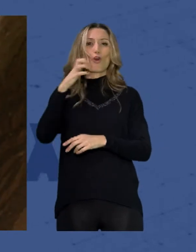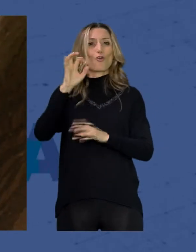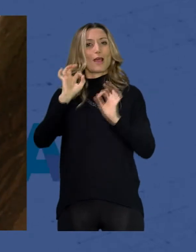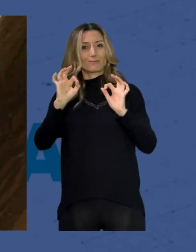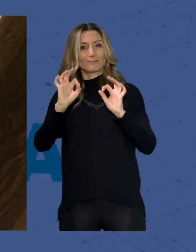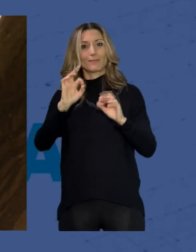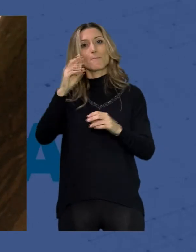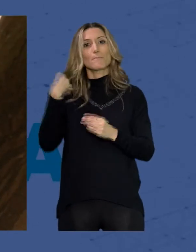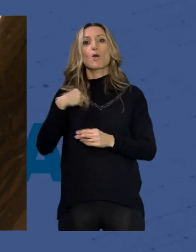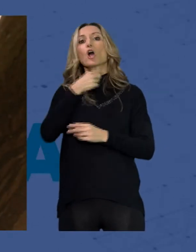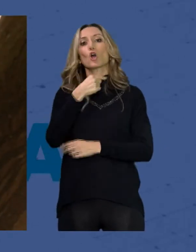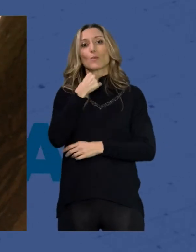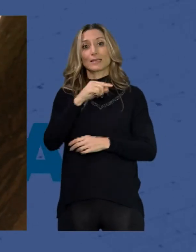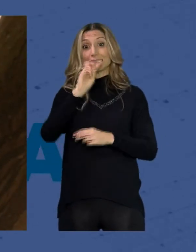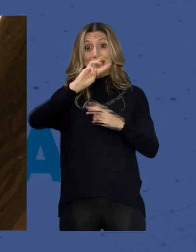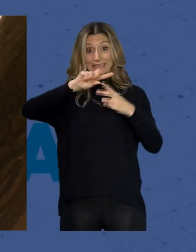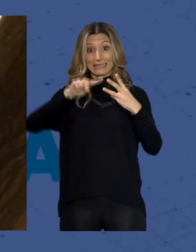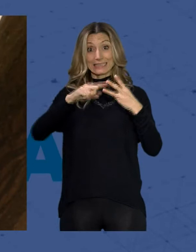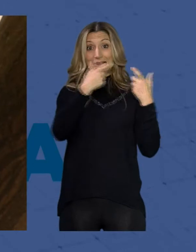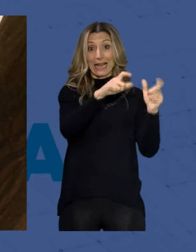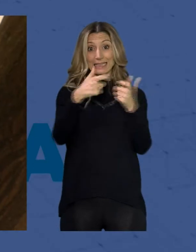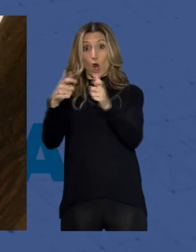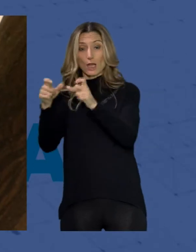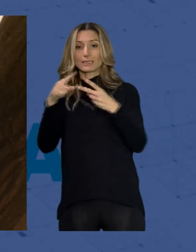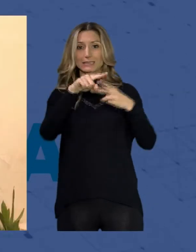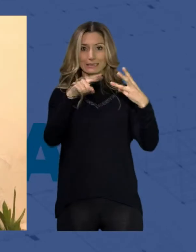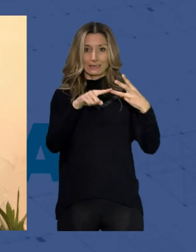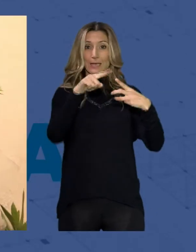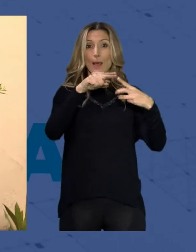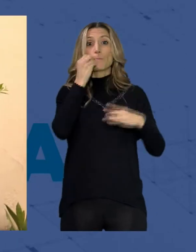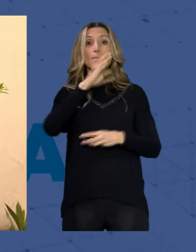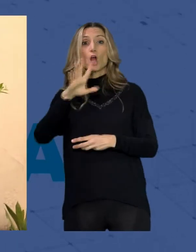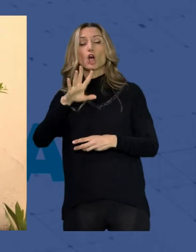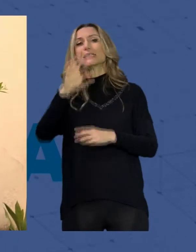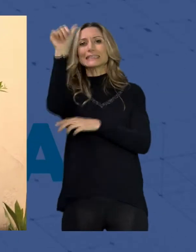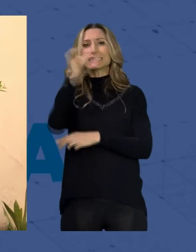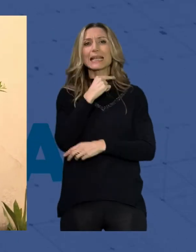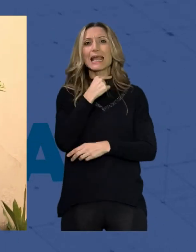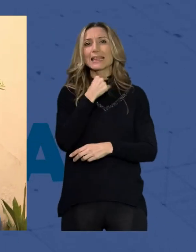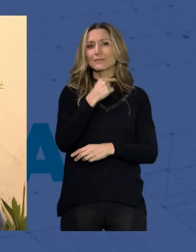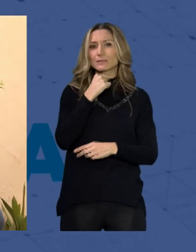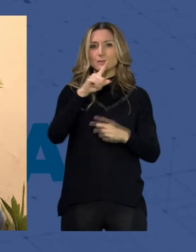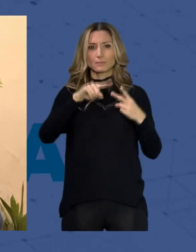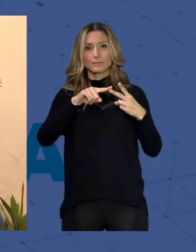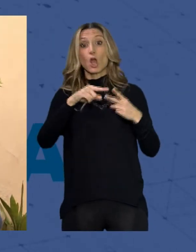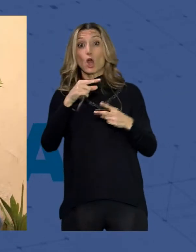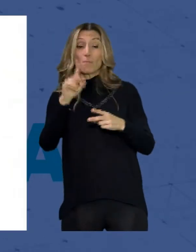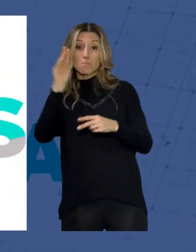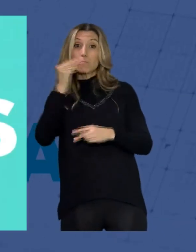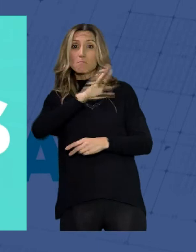categorías que competirán en este certamen la Mejor Serie Dramática la Mejor Comedia y la Mejor Miniserie.